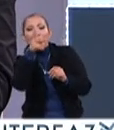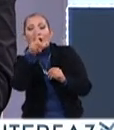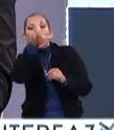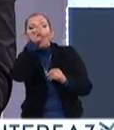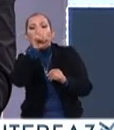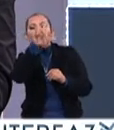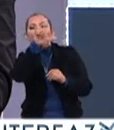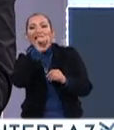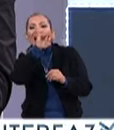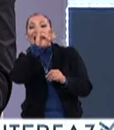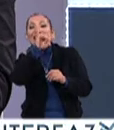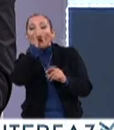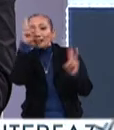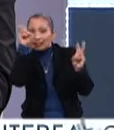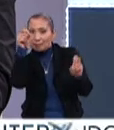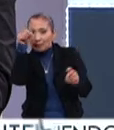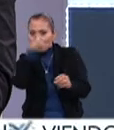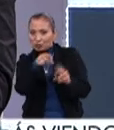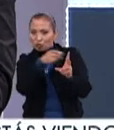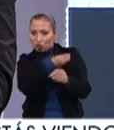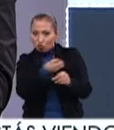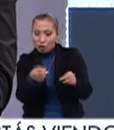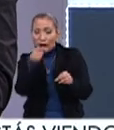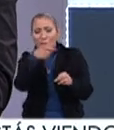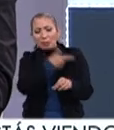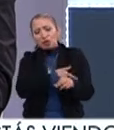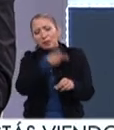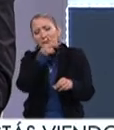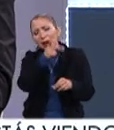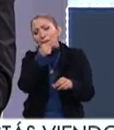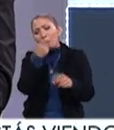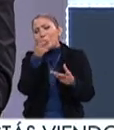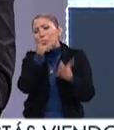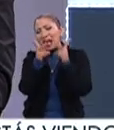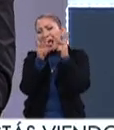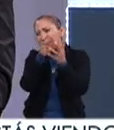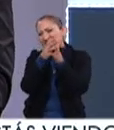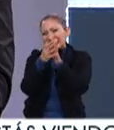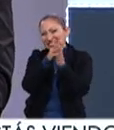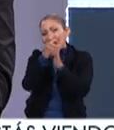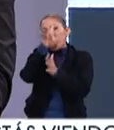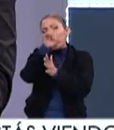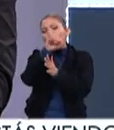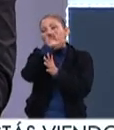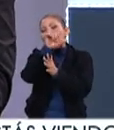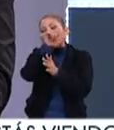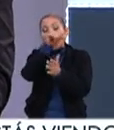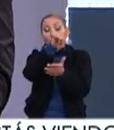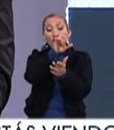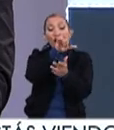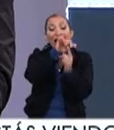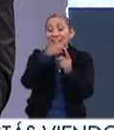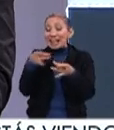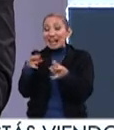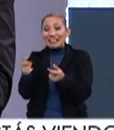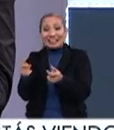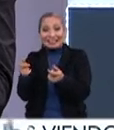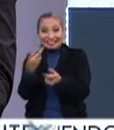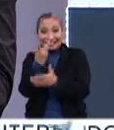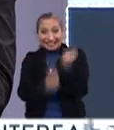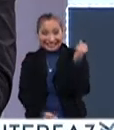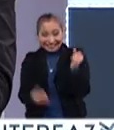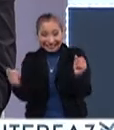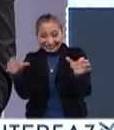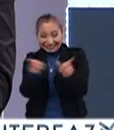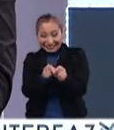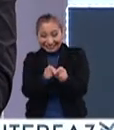localidad como tema del Abierto. Es una palabra que me gusta mucho porque hay un juego de palabras en localidad, local y calidad, y lo que